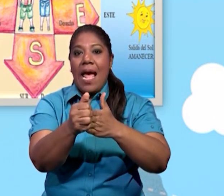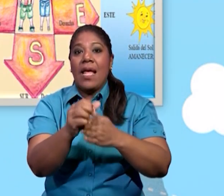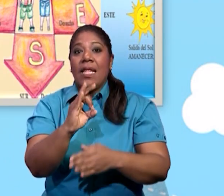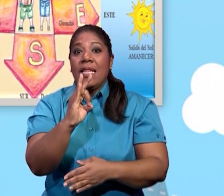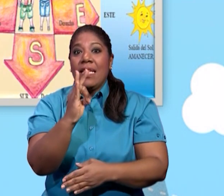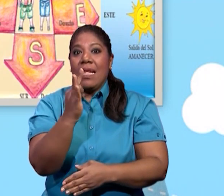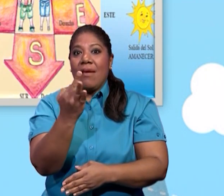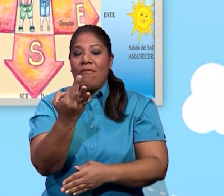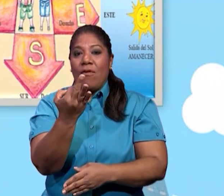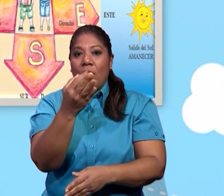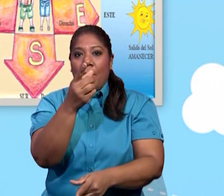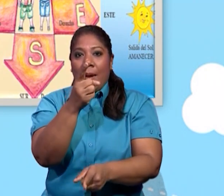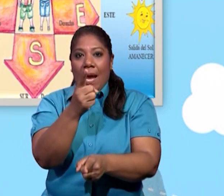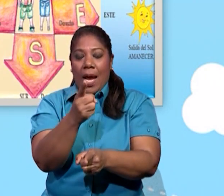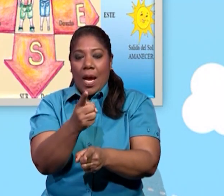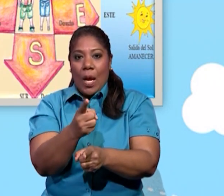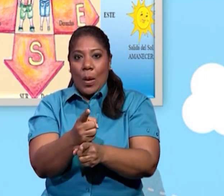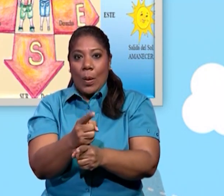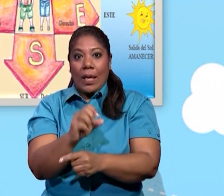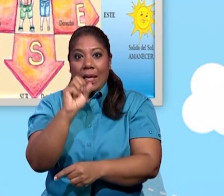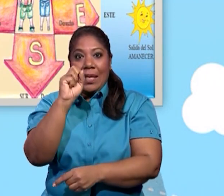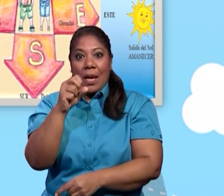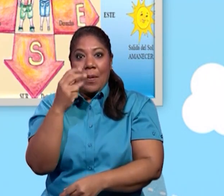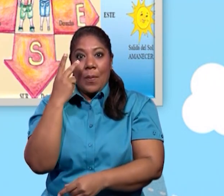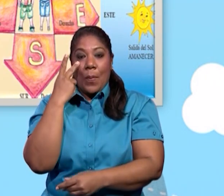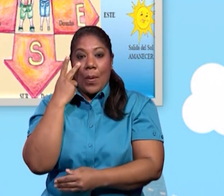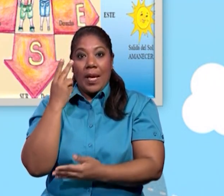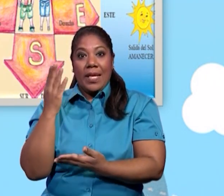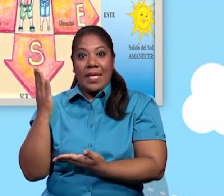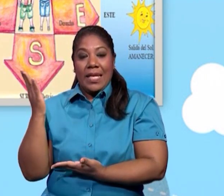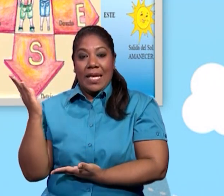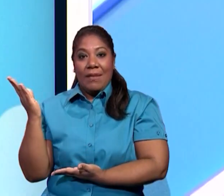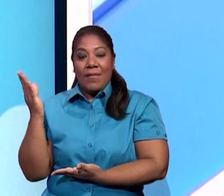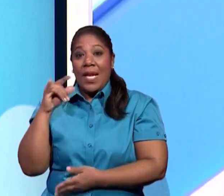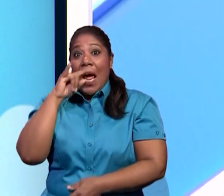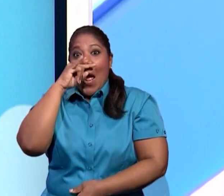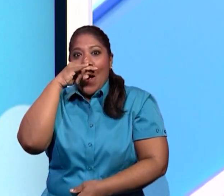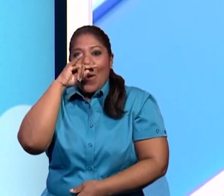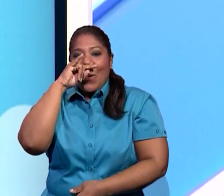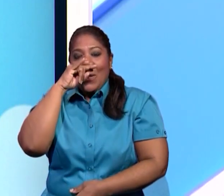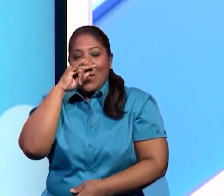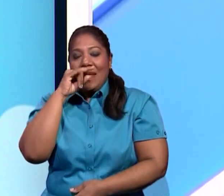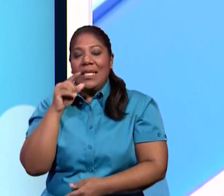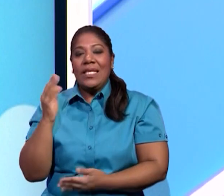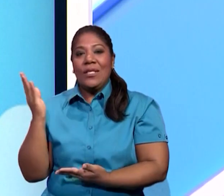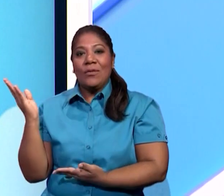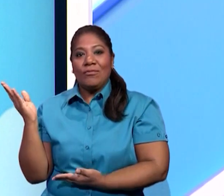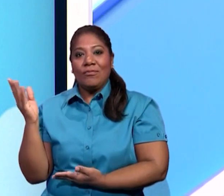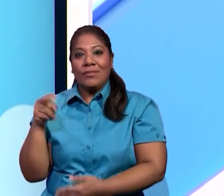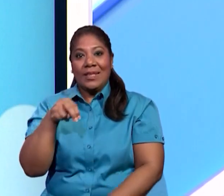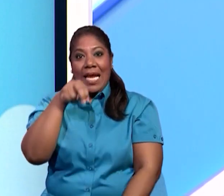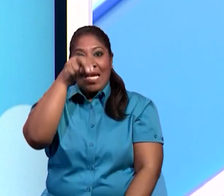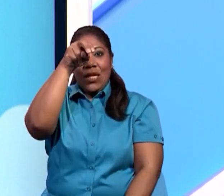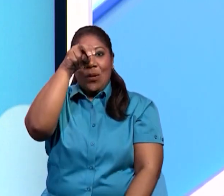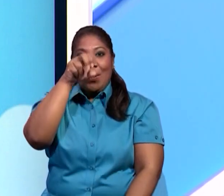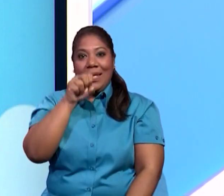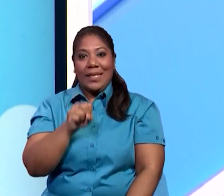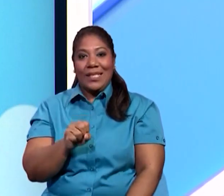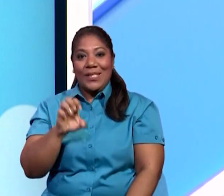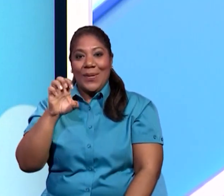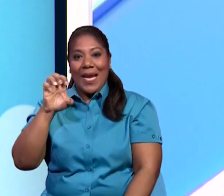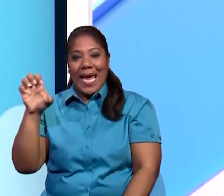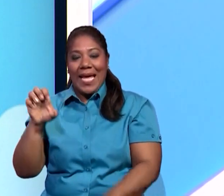podemos observar en pantalla a unos niños que también están dentro de los puntos cardinales.